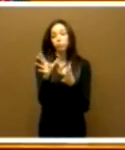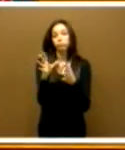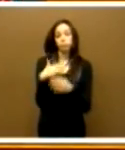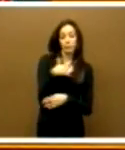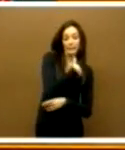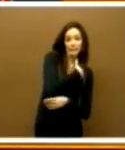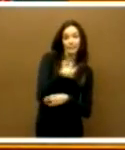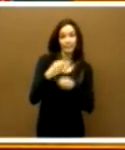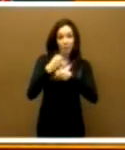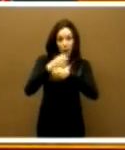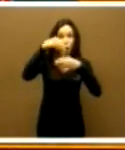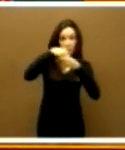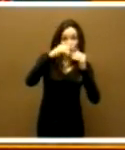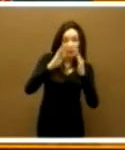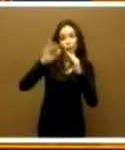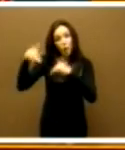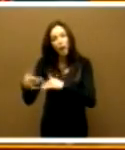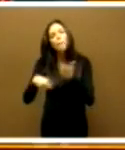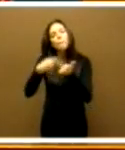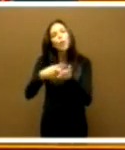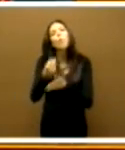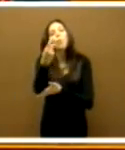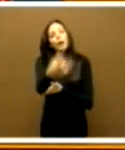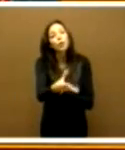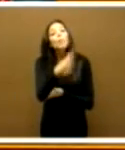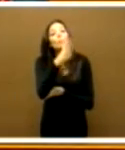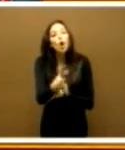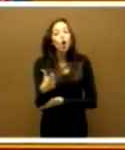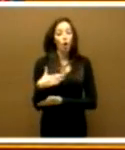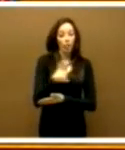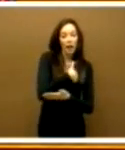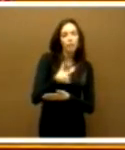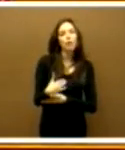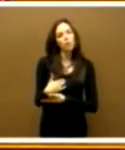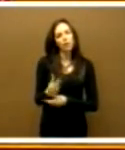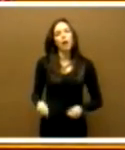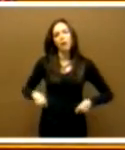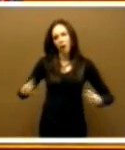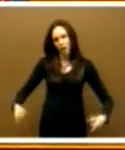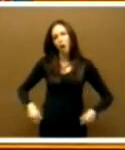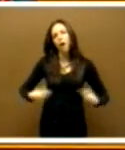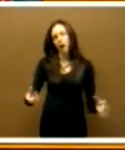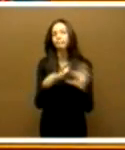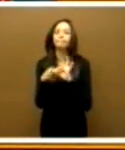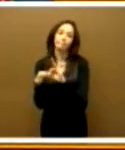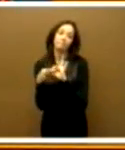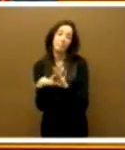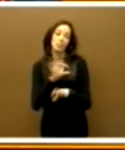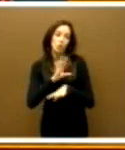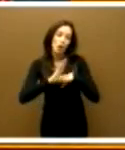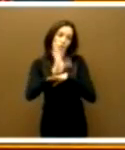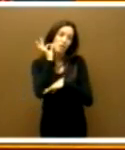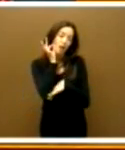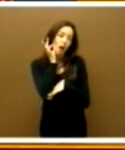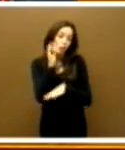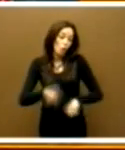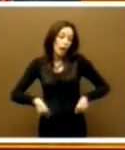pregunto porque la conciliación lleva consigo una serie de gastos, señora consejera, una serie de gastos que